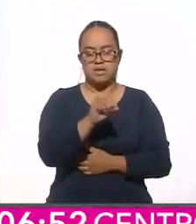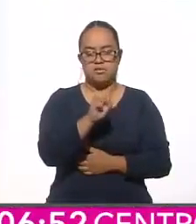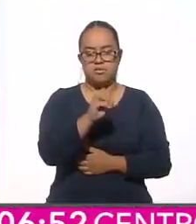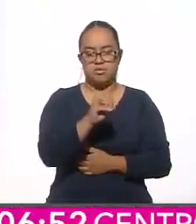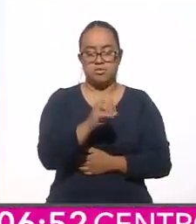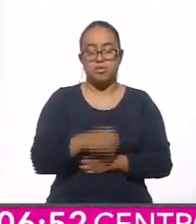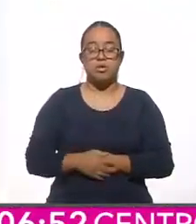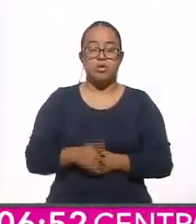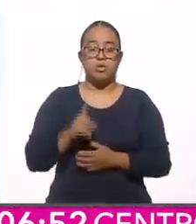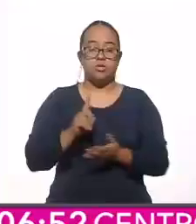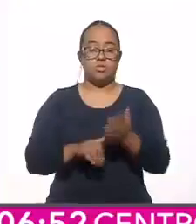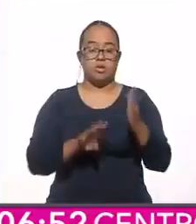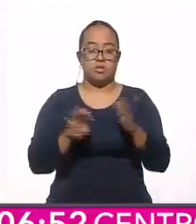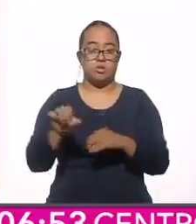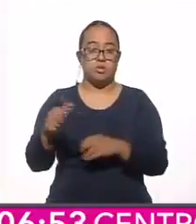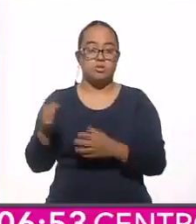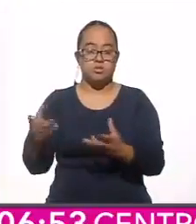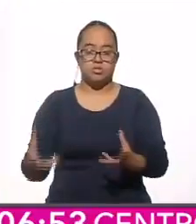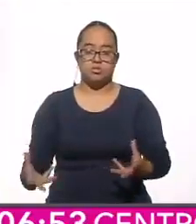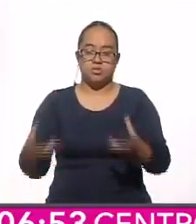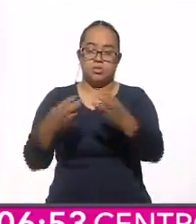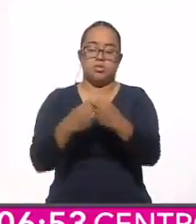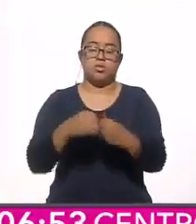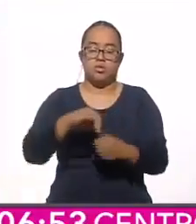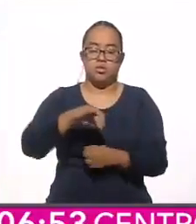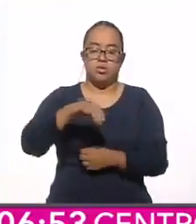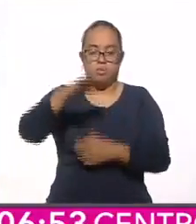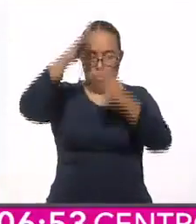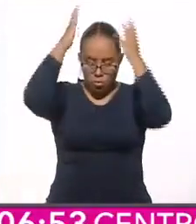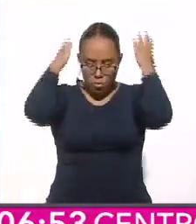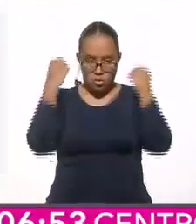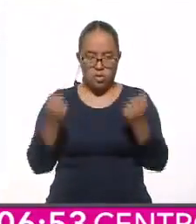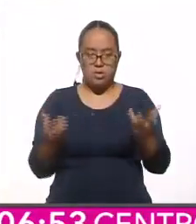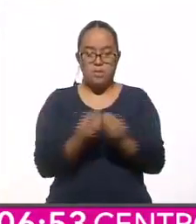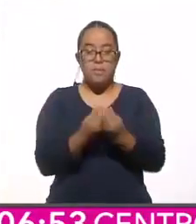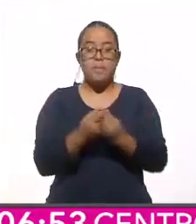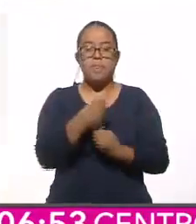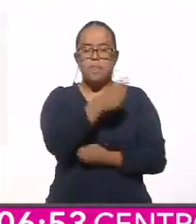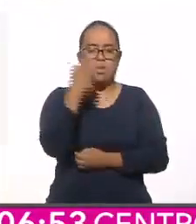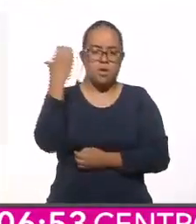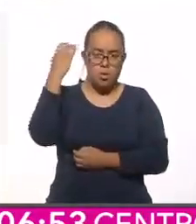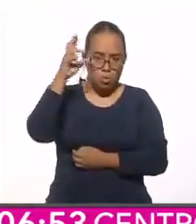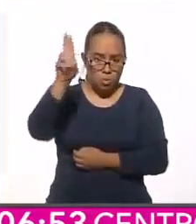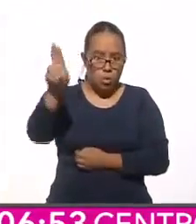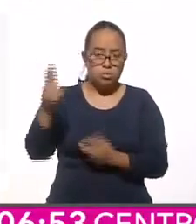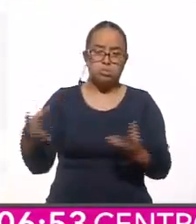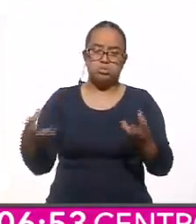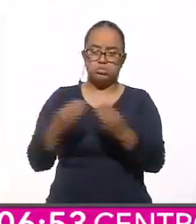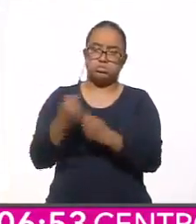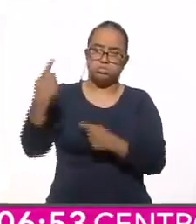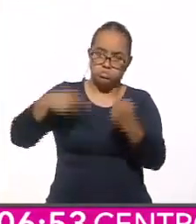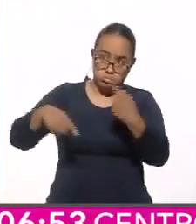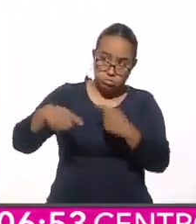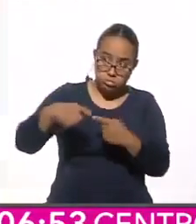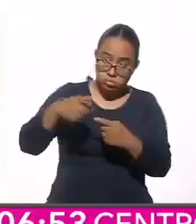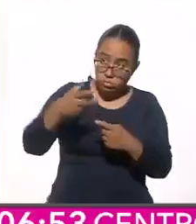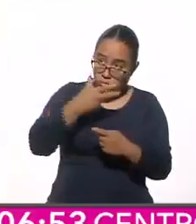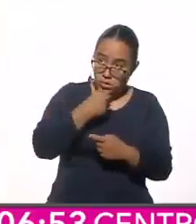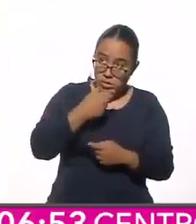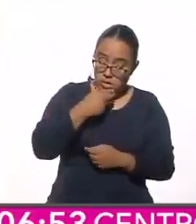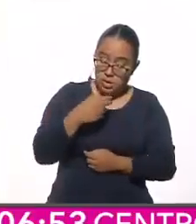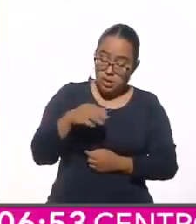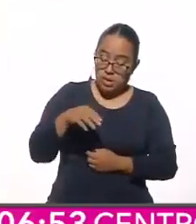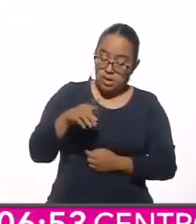se unió al ejército de José María Morelos. Participó en el sitio de Cuautla, bajo las órdenes de Hermenegildo